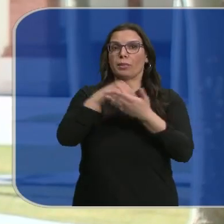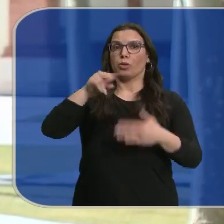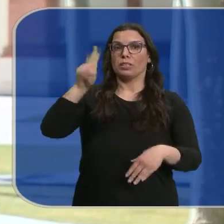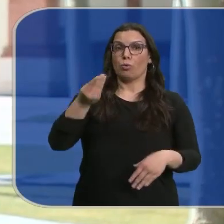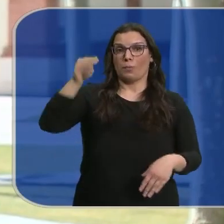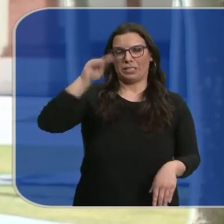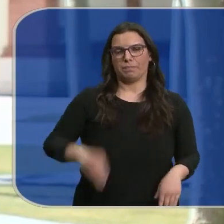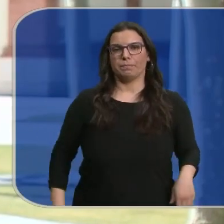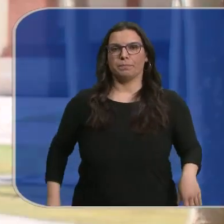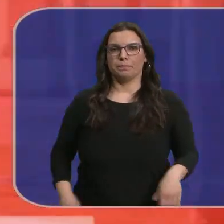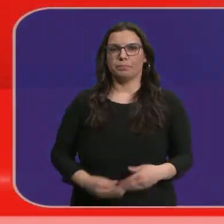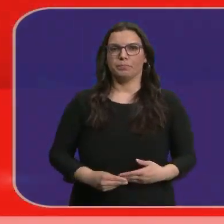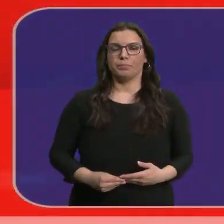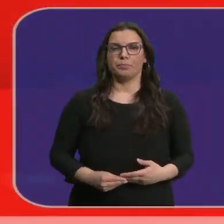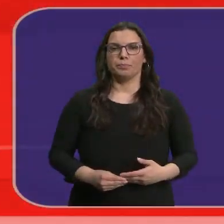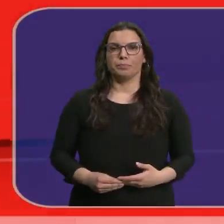de euros más.